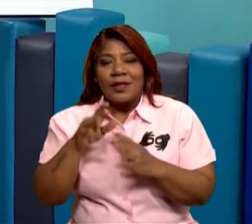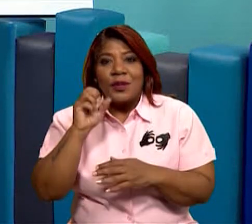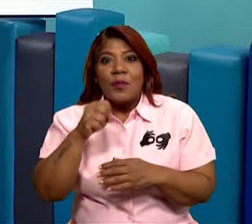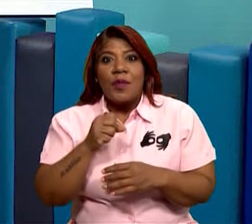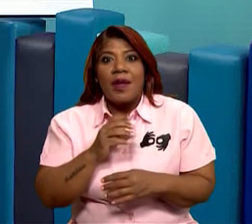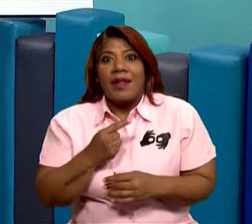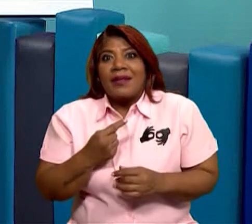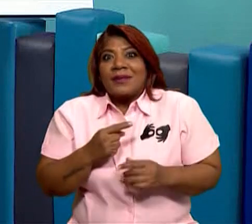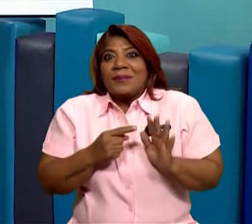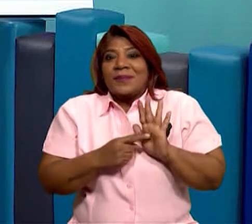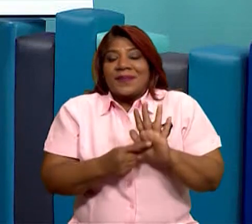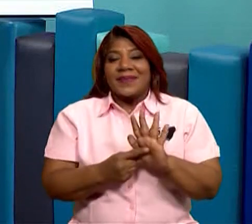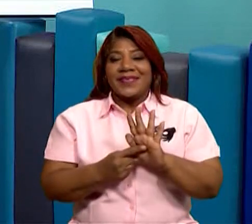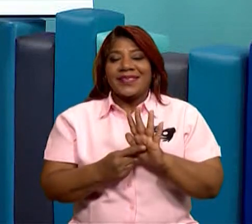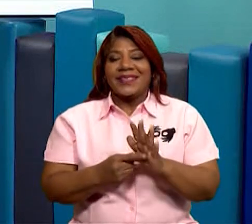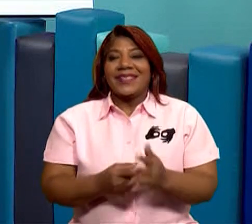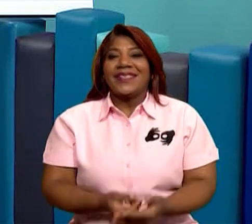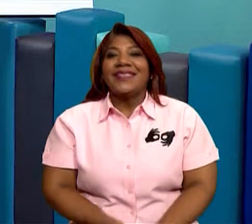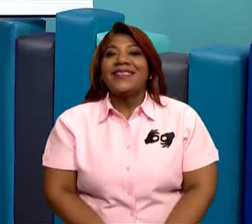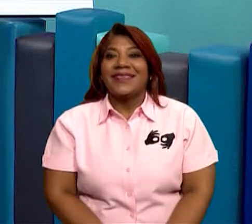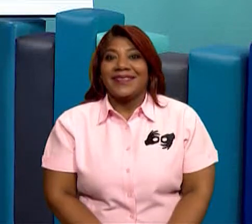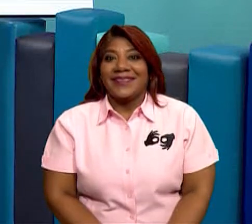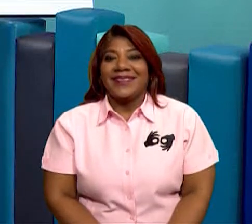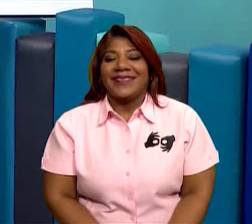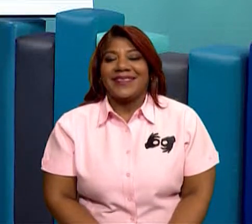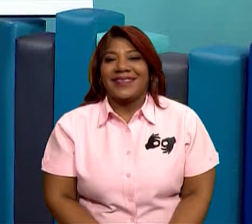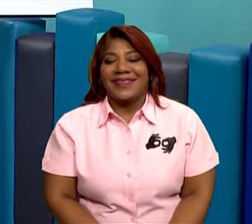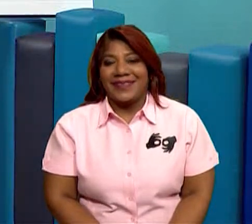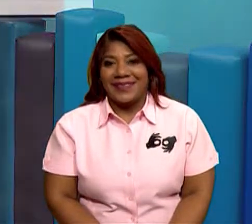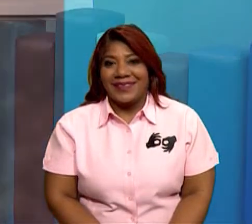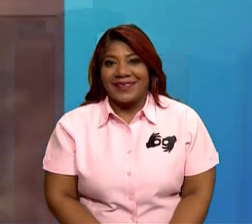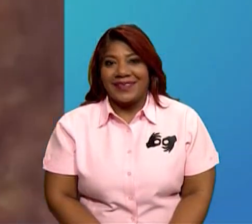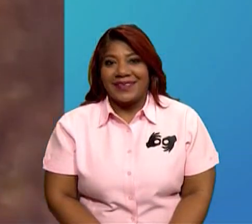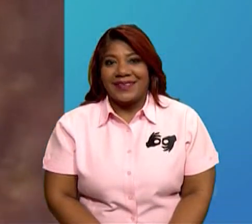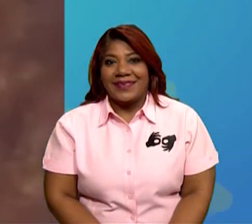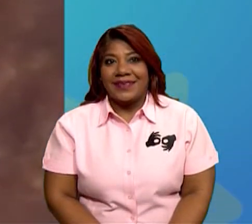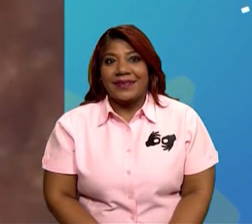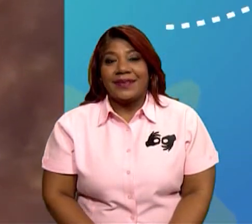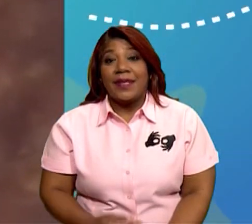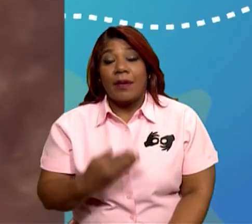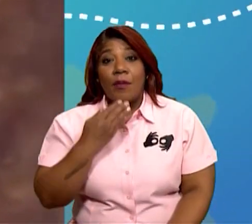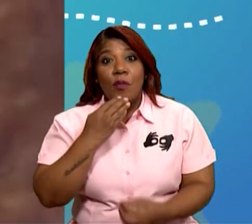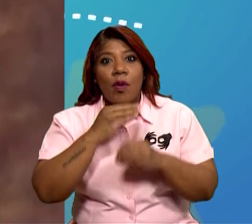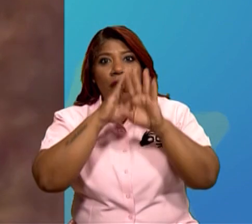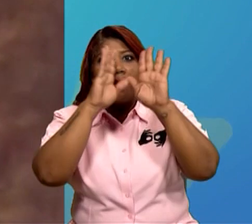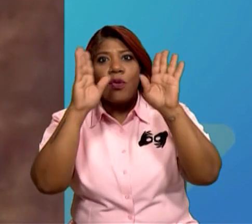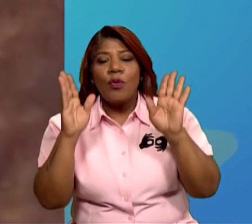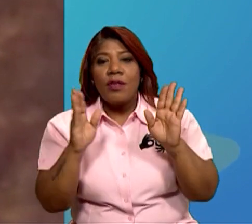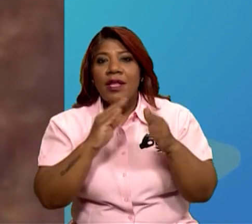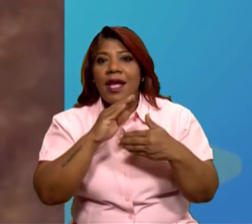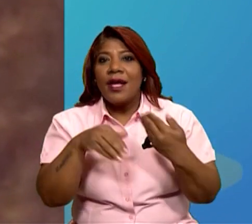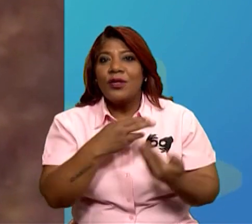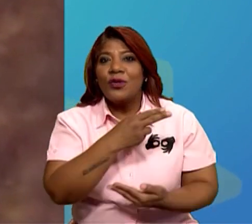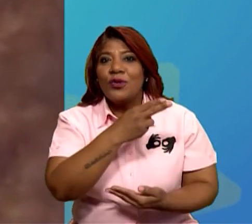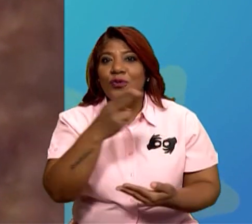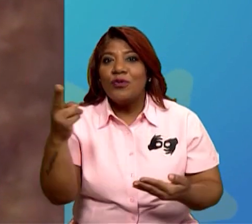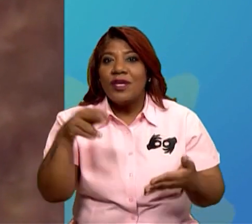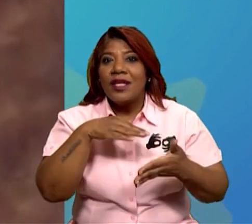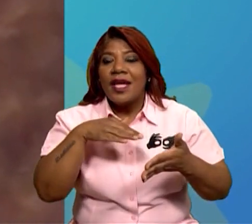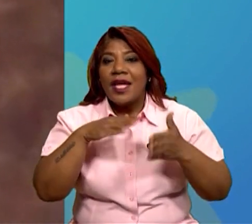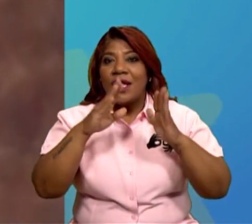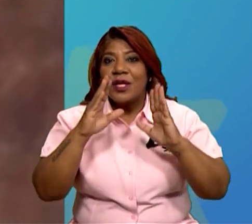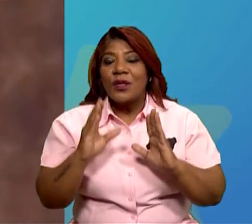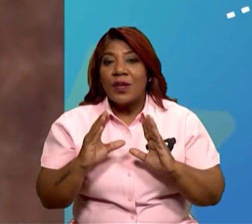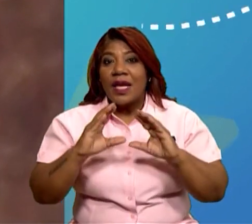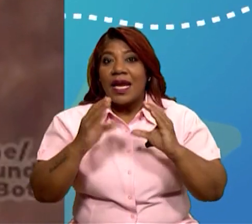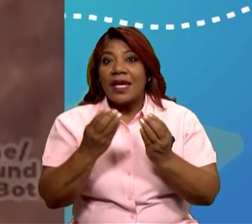hagas tu presentación. a ver, Anton, háblanos. Muy buenos días, estudiantes del maestro Cristian de la